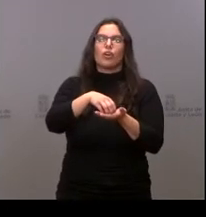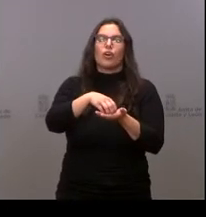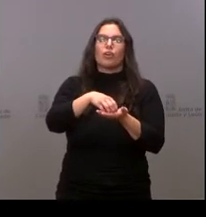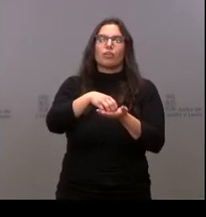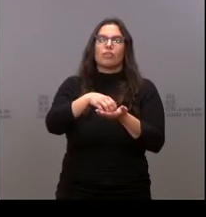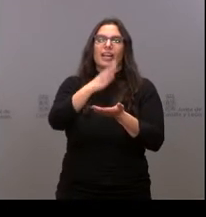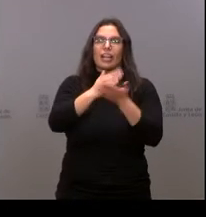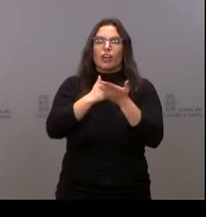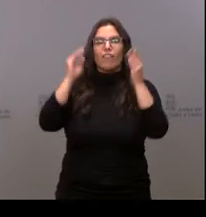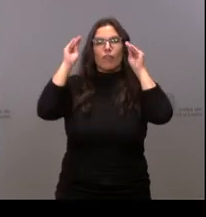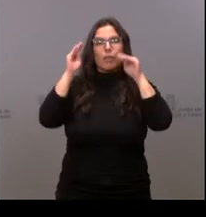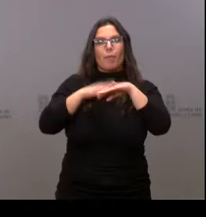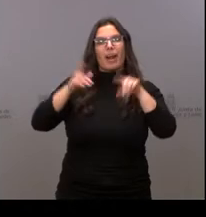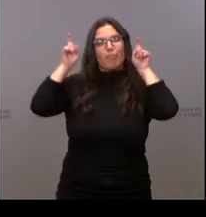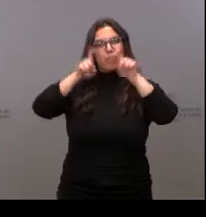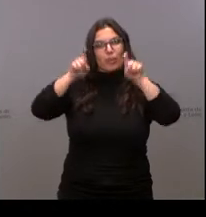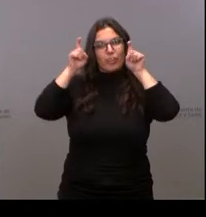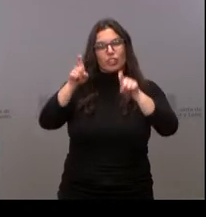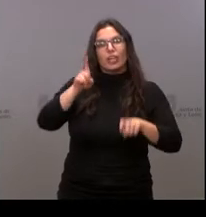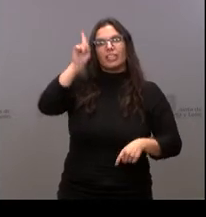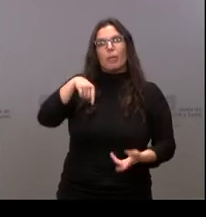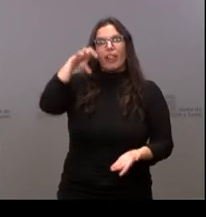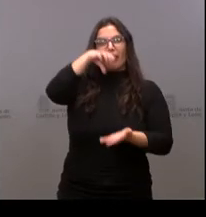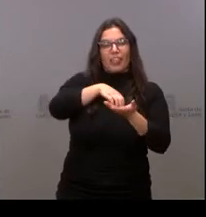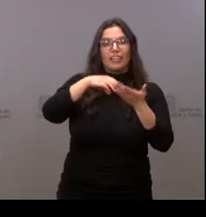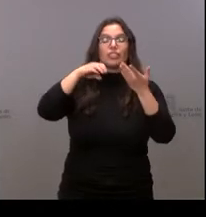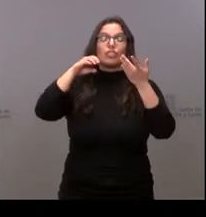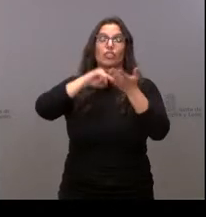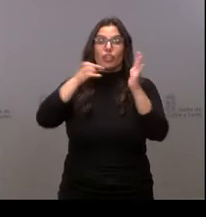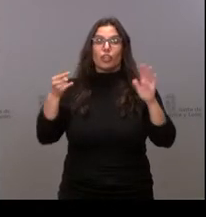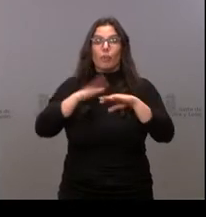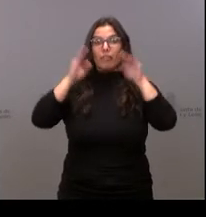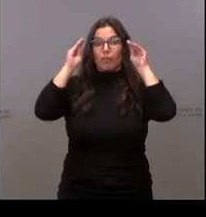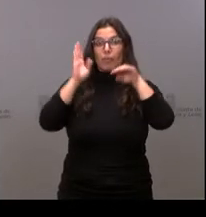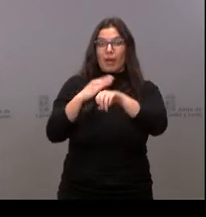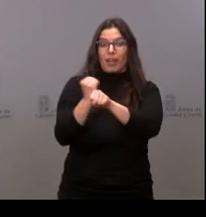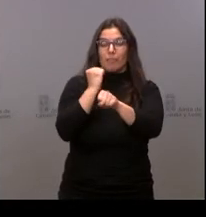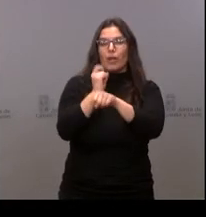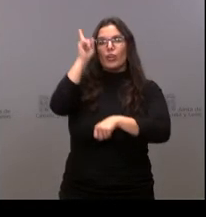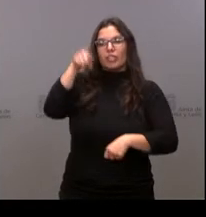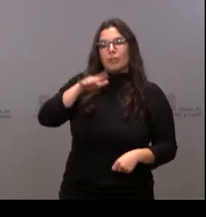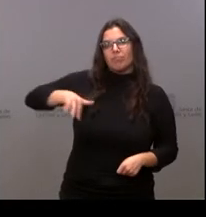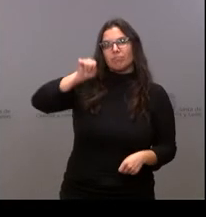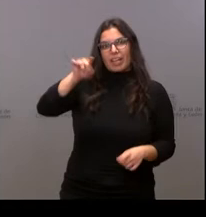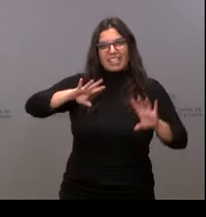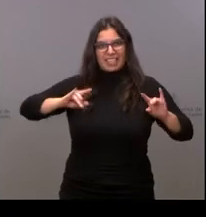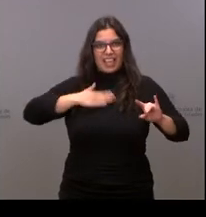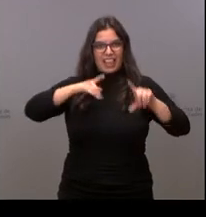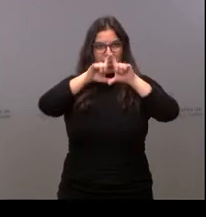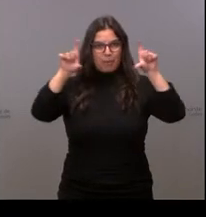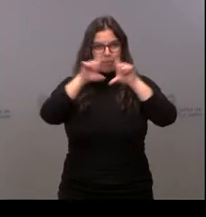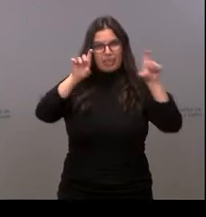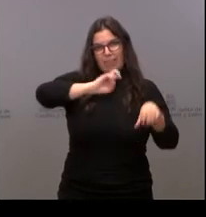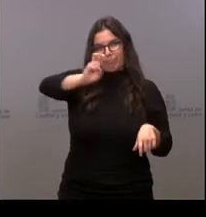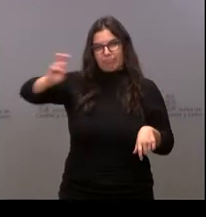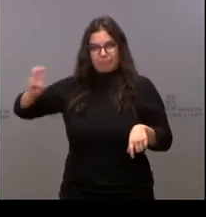Profesorado, el Centro Tecnológico de Formación para el Empleo, así como el establecimiento de la sede empresarial de otros